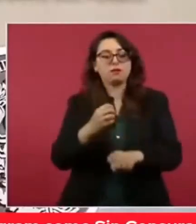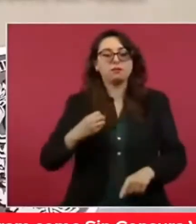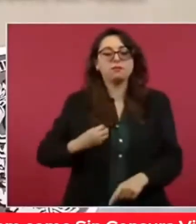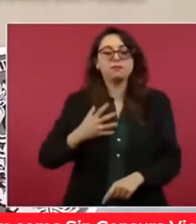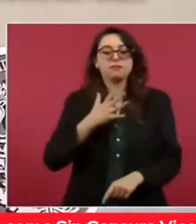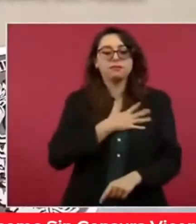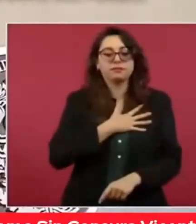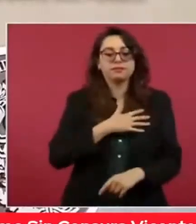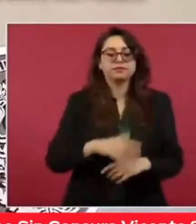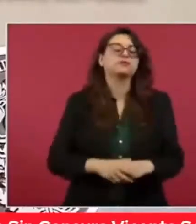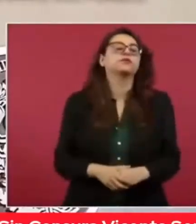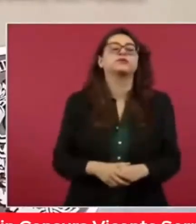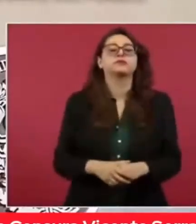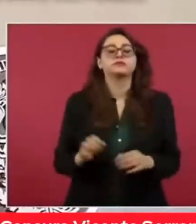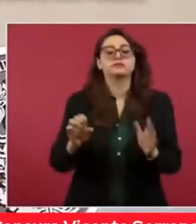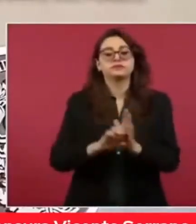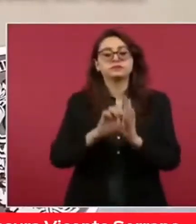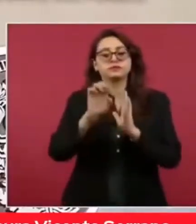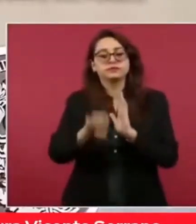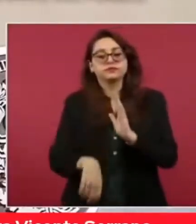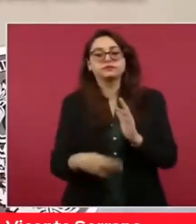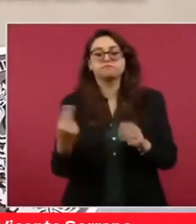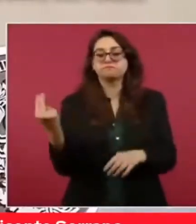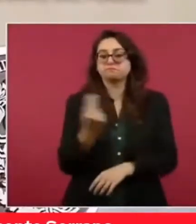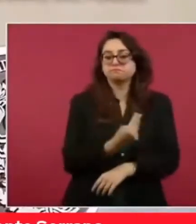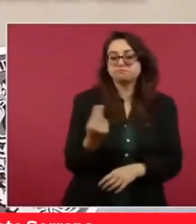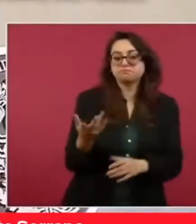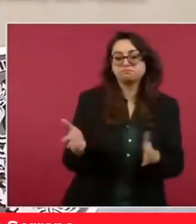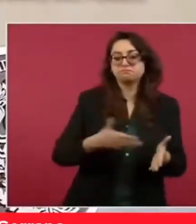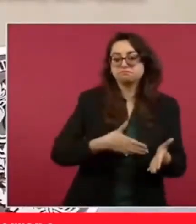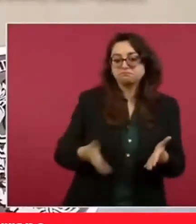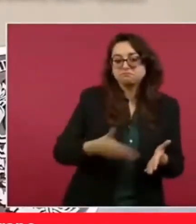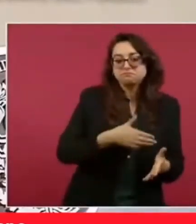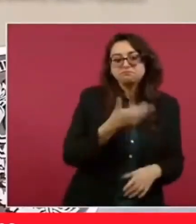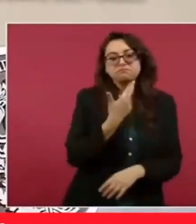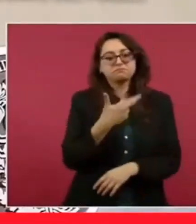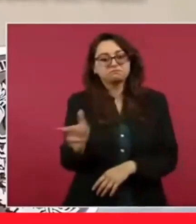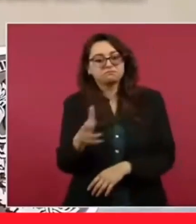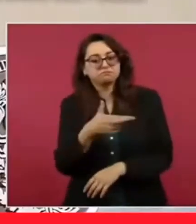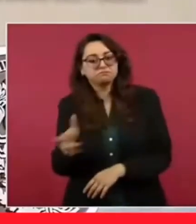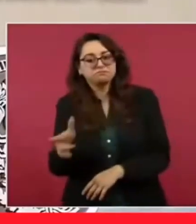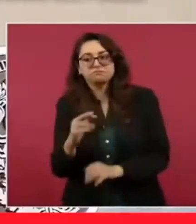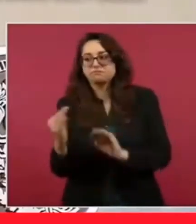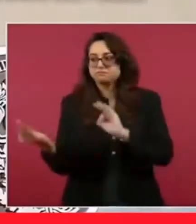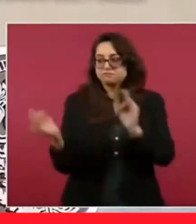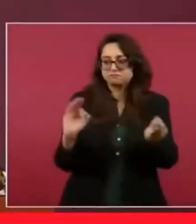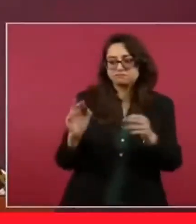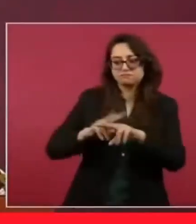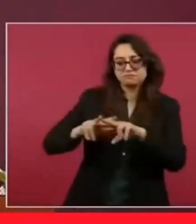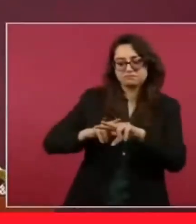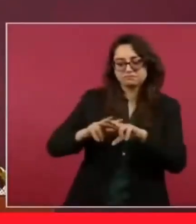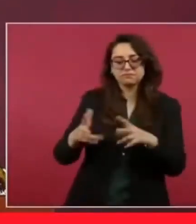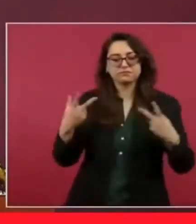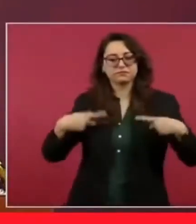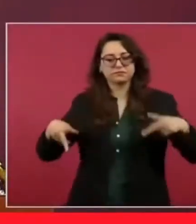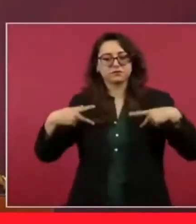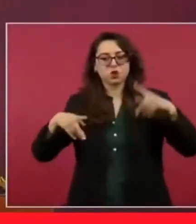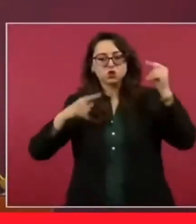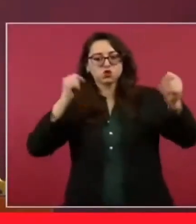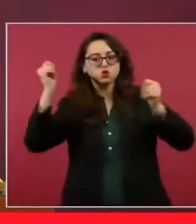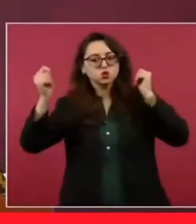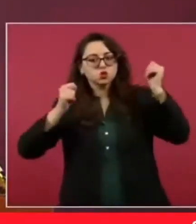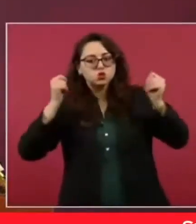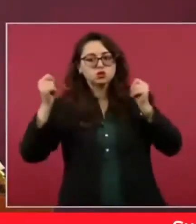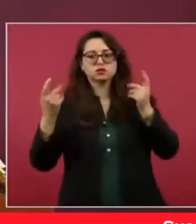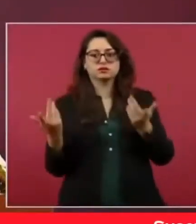ejemplo, se requerirán cocinas y restaurantes cercanos a las estaciones del Tren Maya para que las y los turistas conozcan y